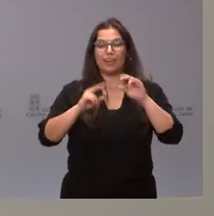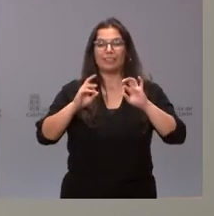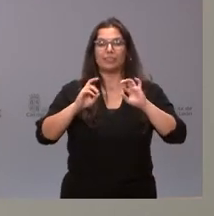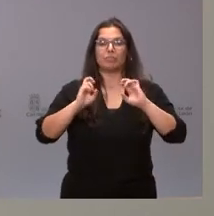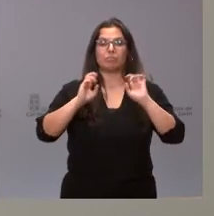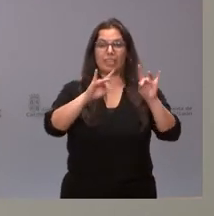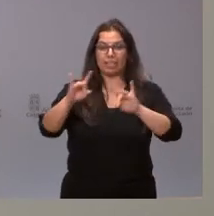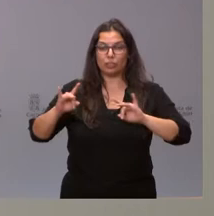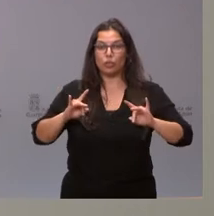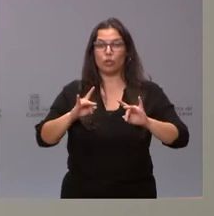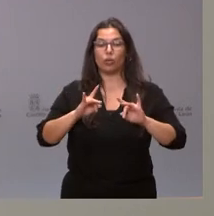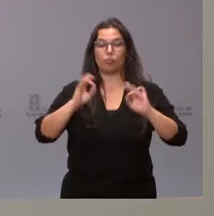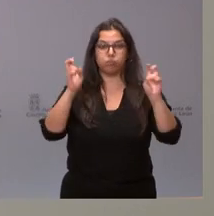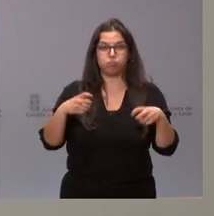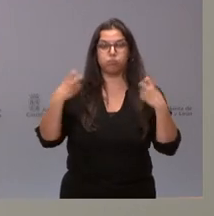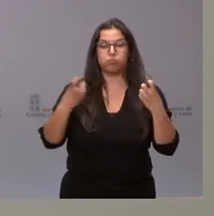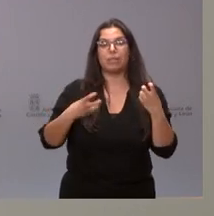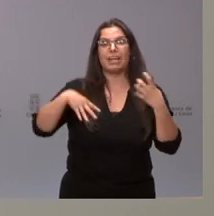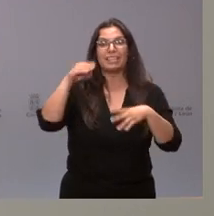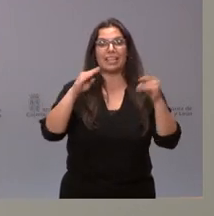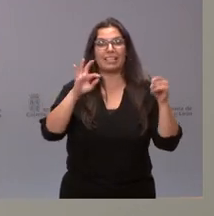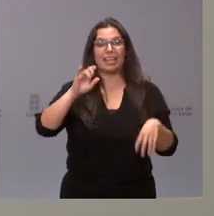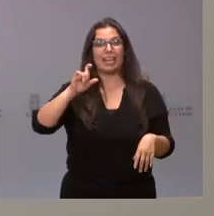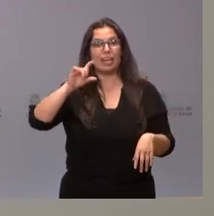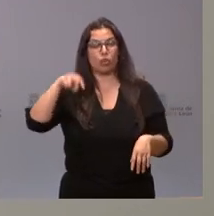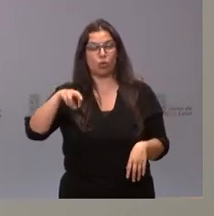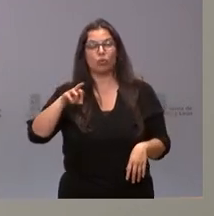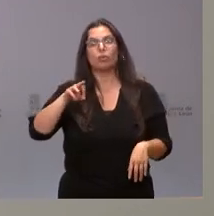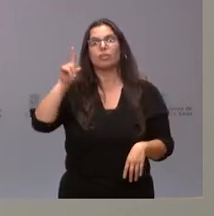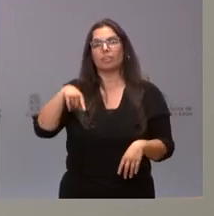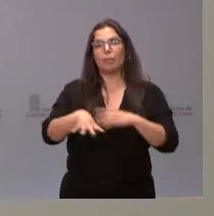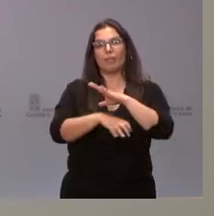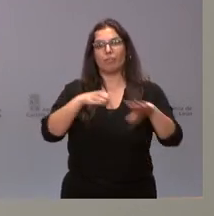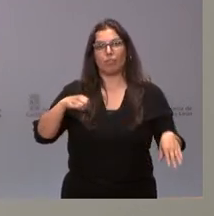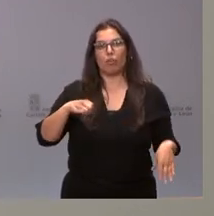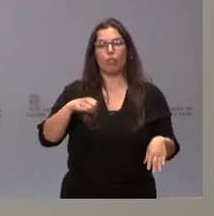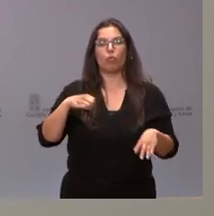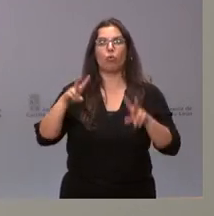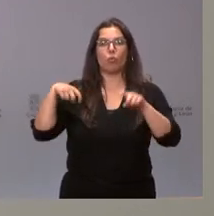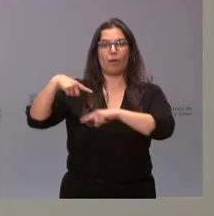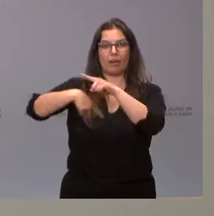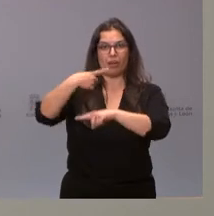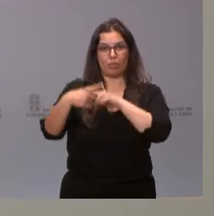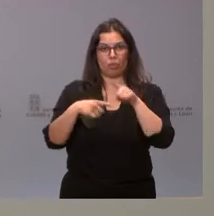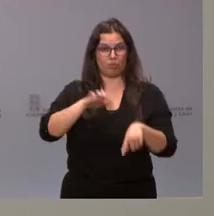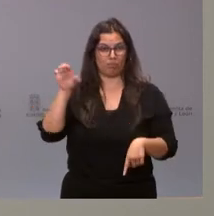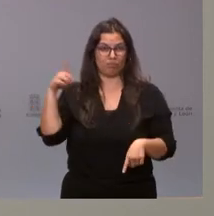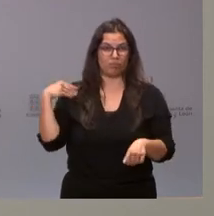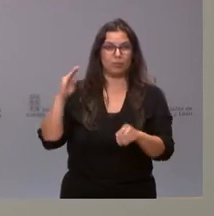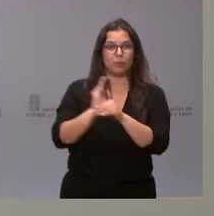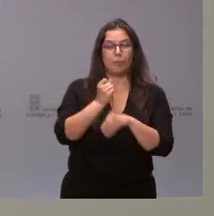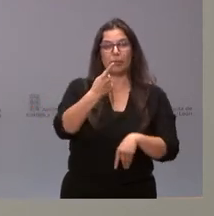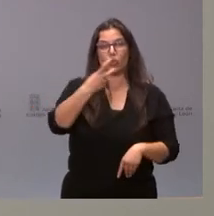para incendios forestales en la Sierra del Teleno. También, en este caso, financiados con fondos Next Generation, 1.208